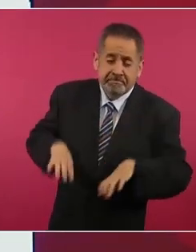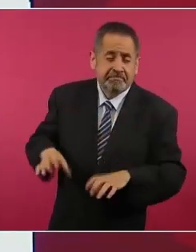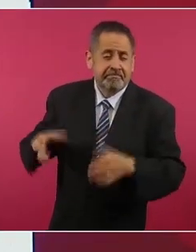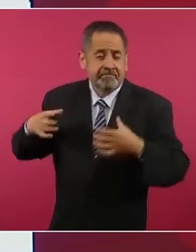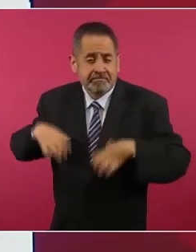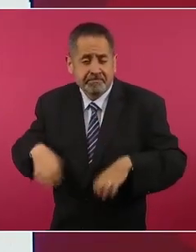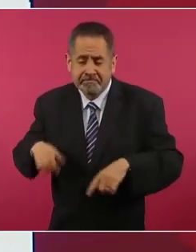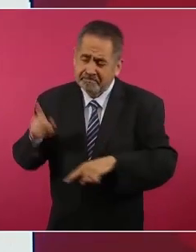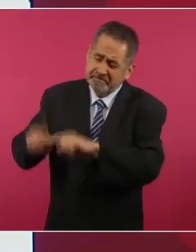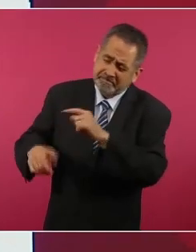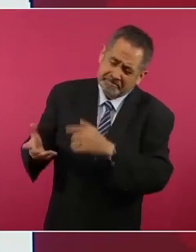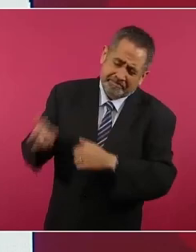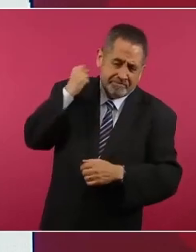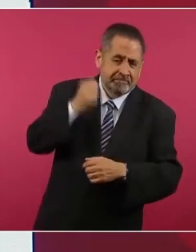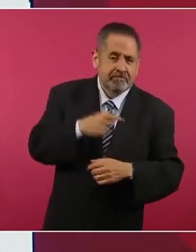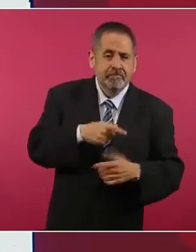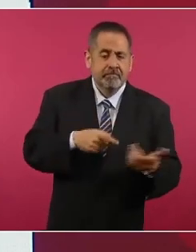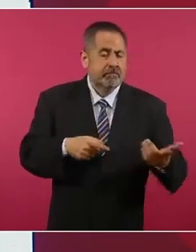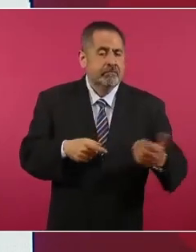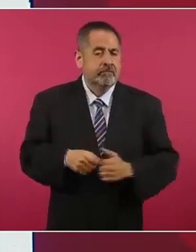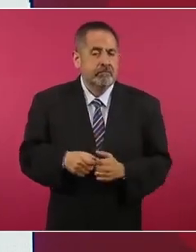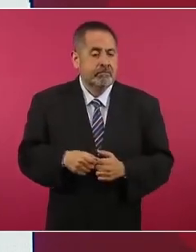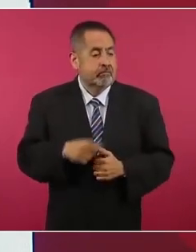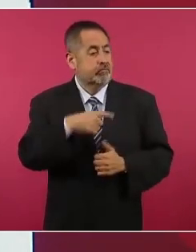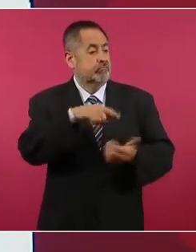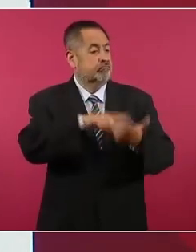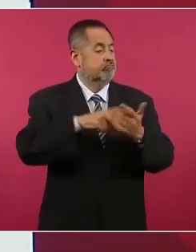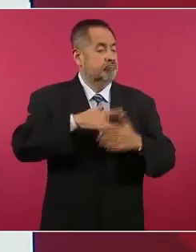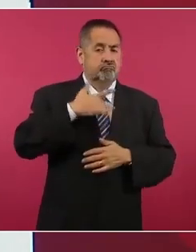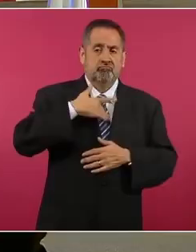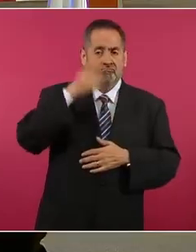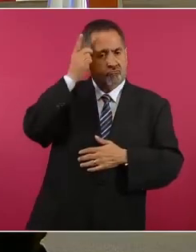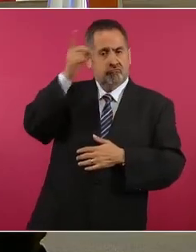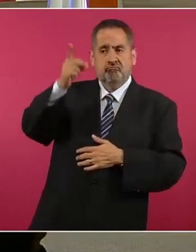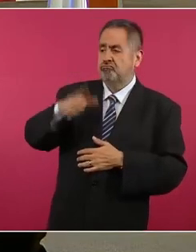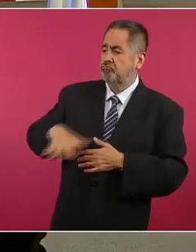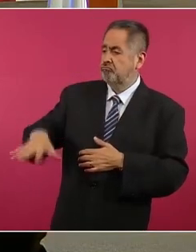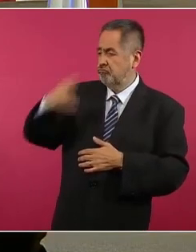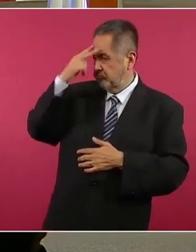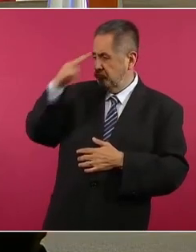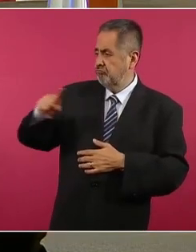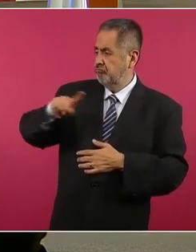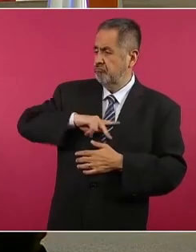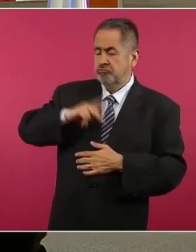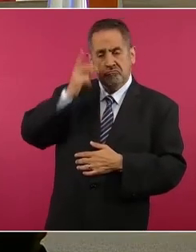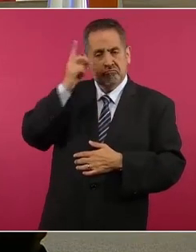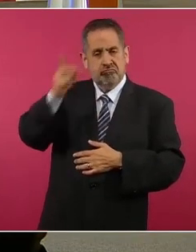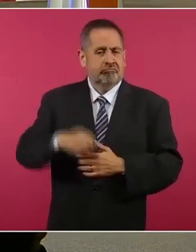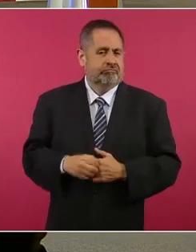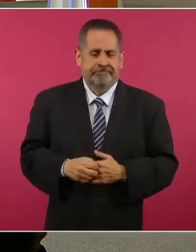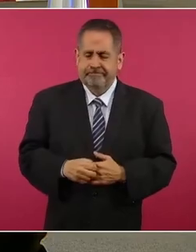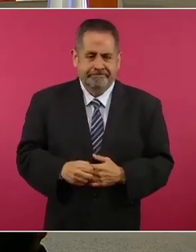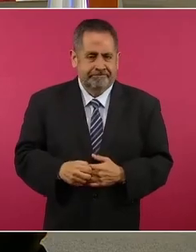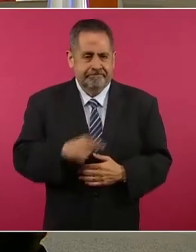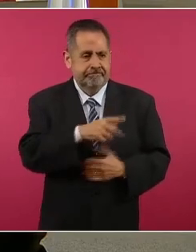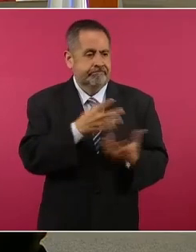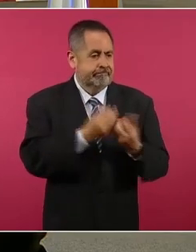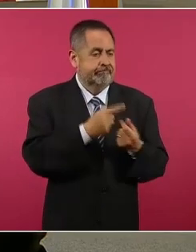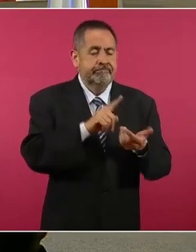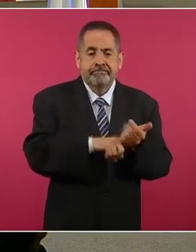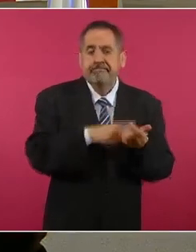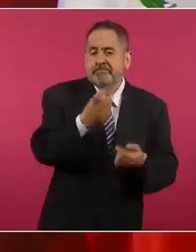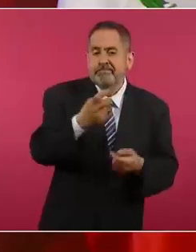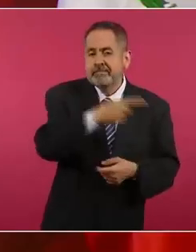a los que se sentían dueños de México y por eso su enojo.